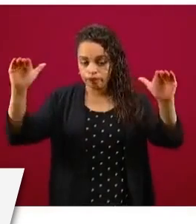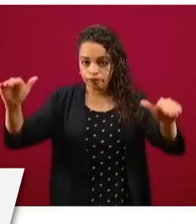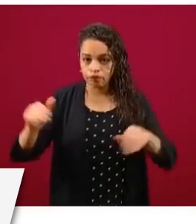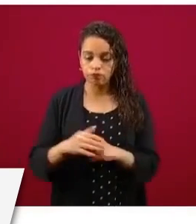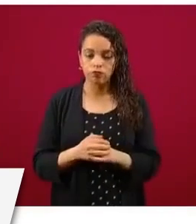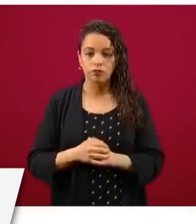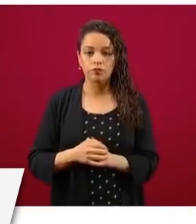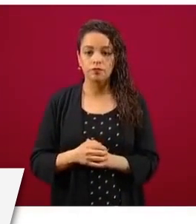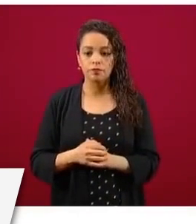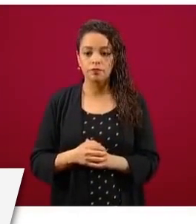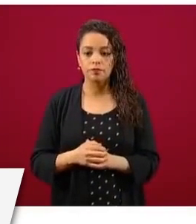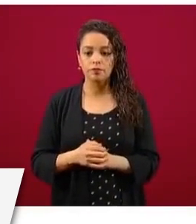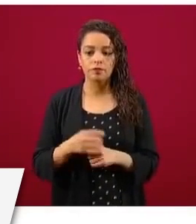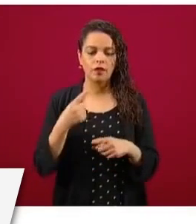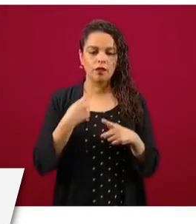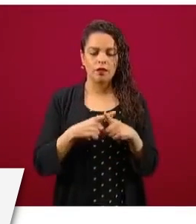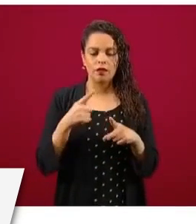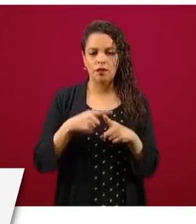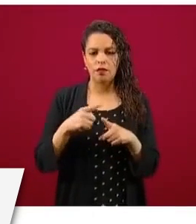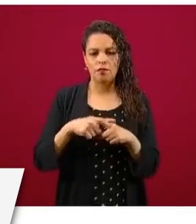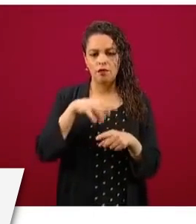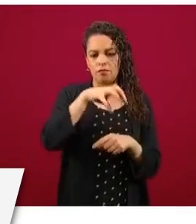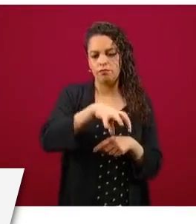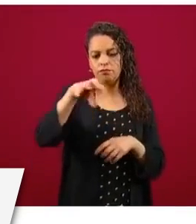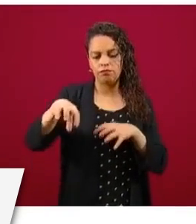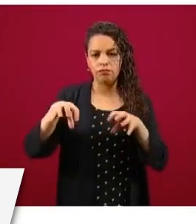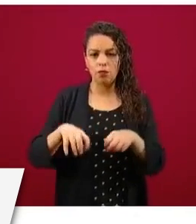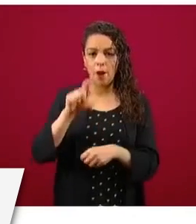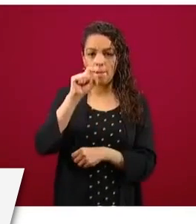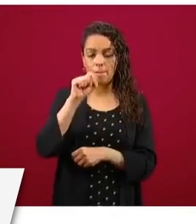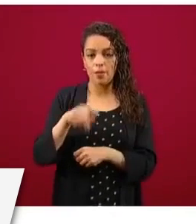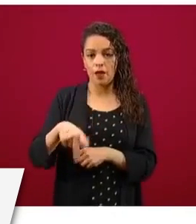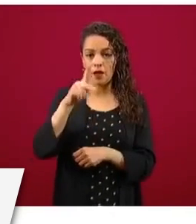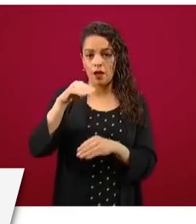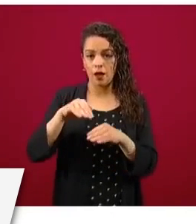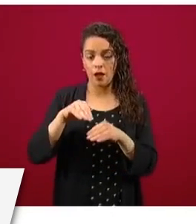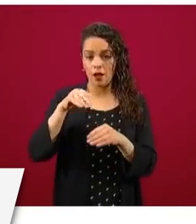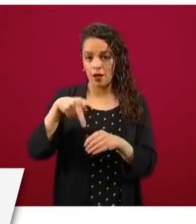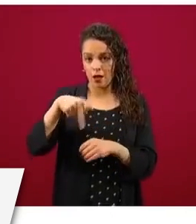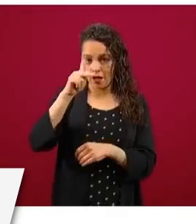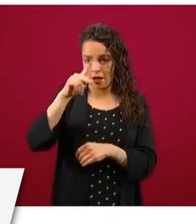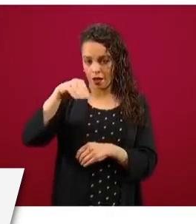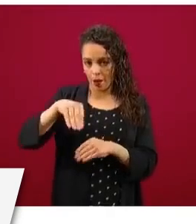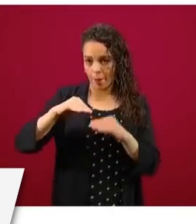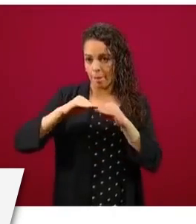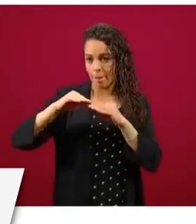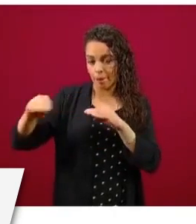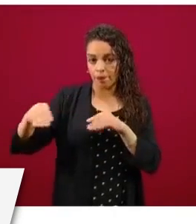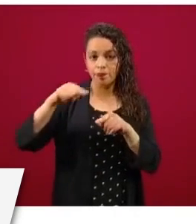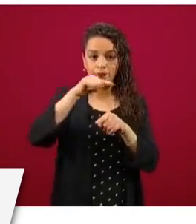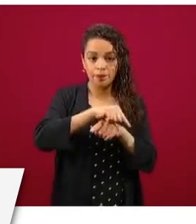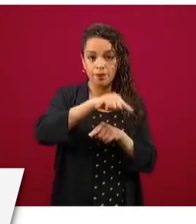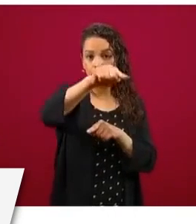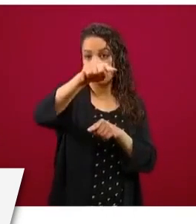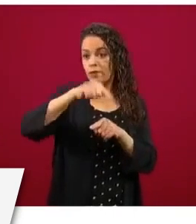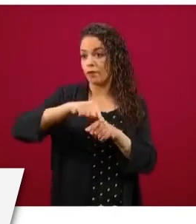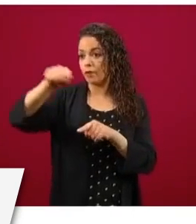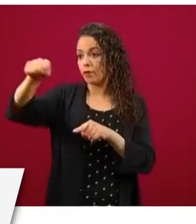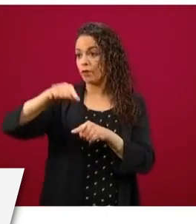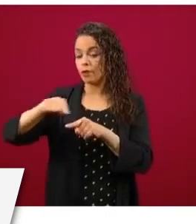las bases de operaciones que ponemos en cada 20 kilómetros a través de todo el largo del ducto,